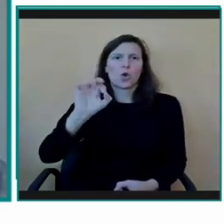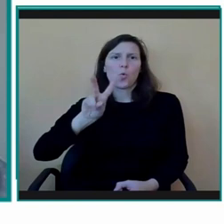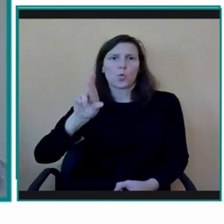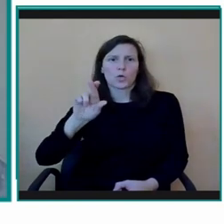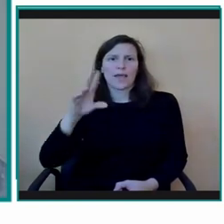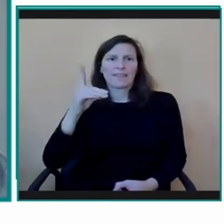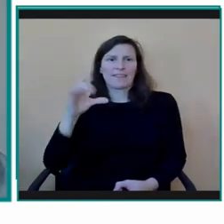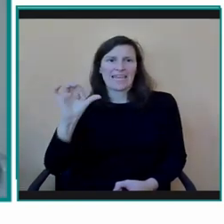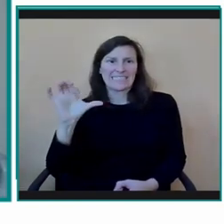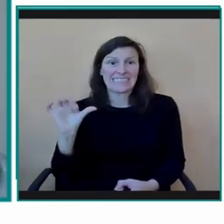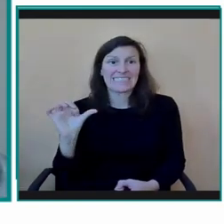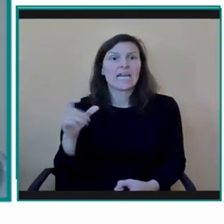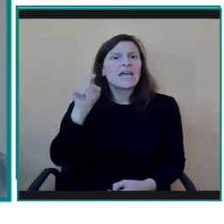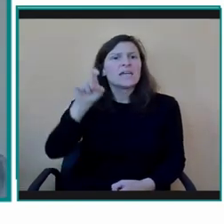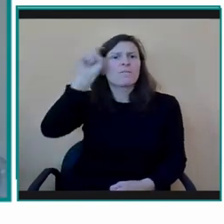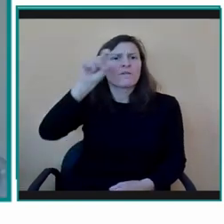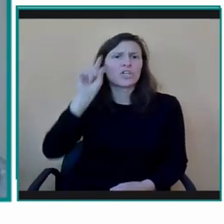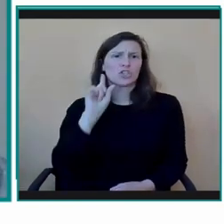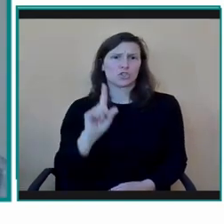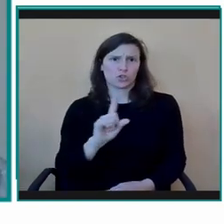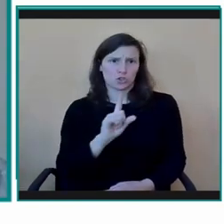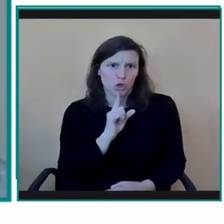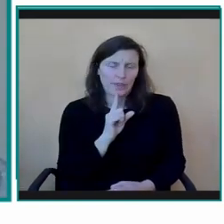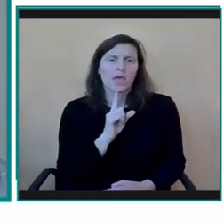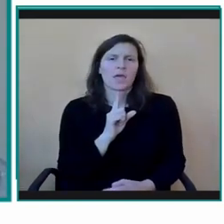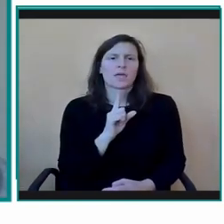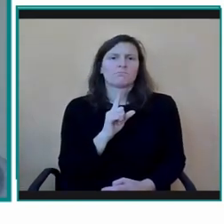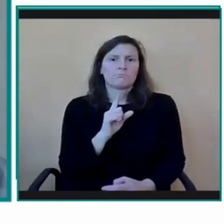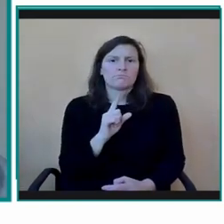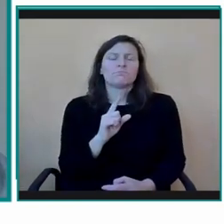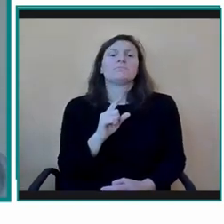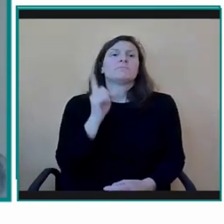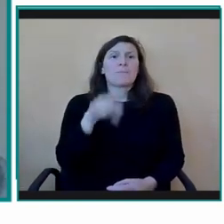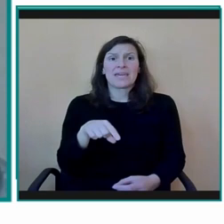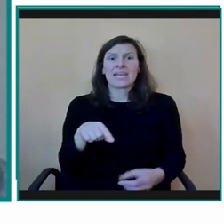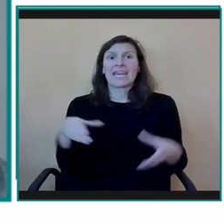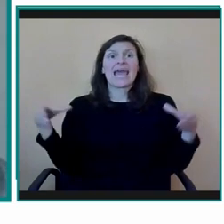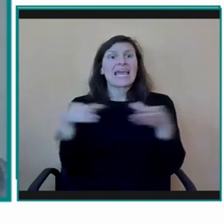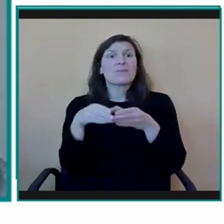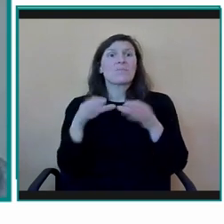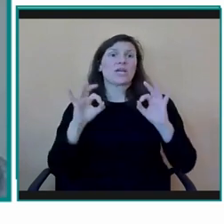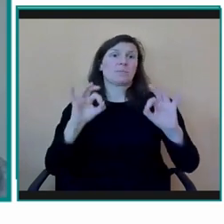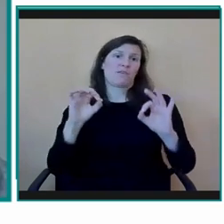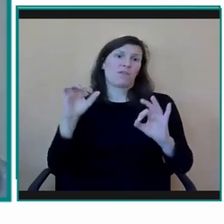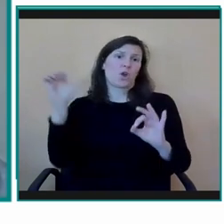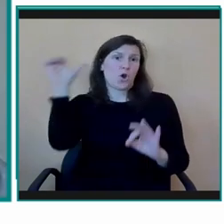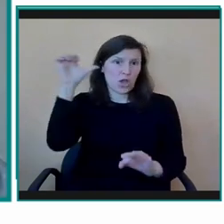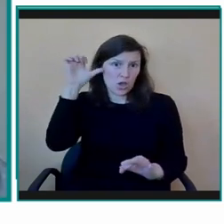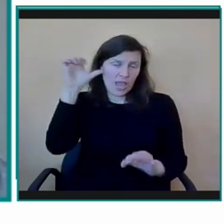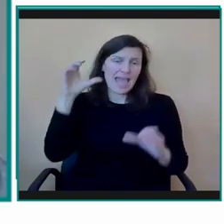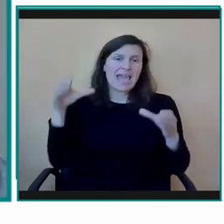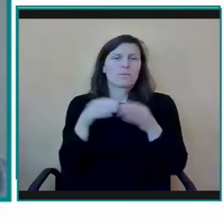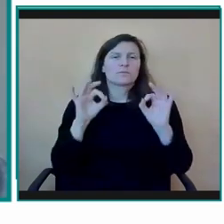una educadora sorda, y al equipo de profesionales del equipo específico de atención a la discapacidad educativa, Marian